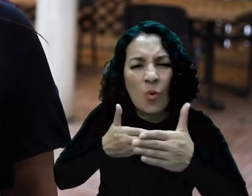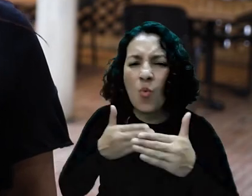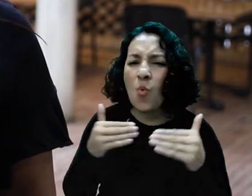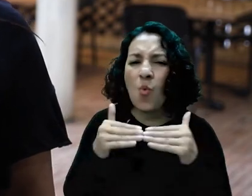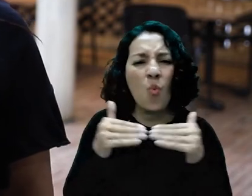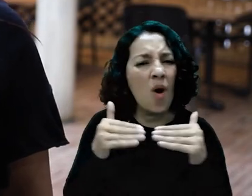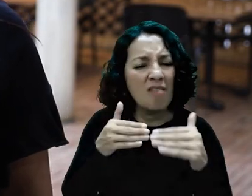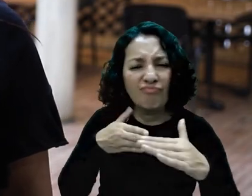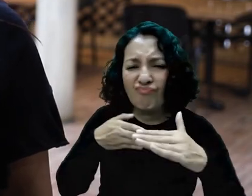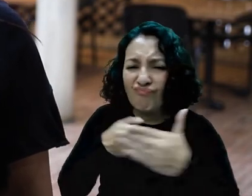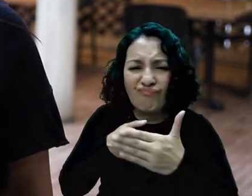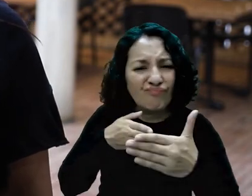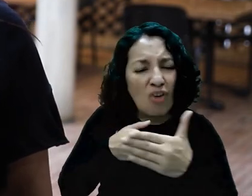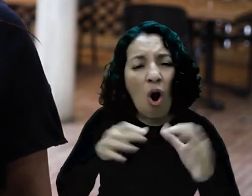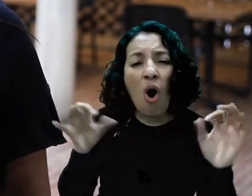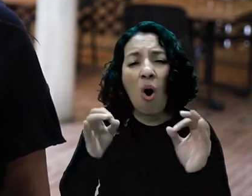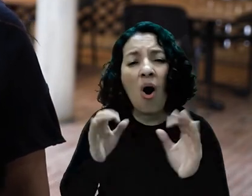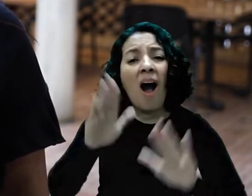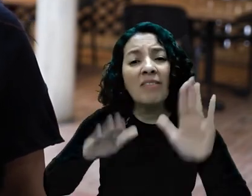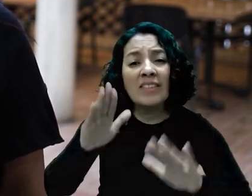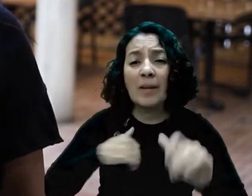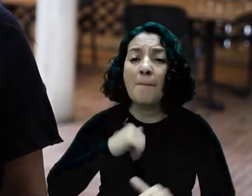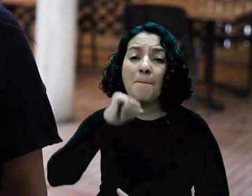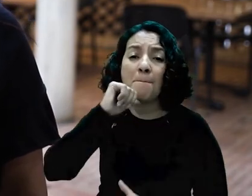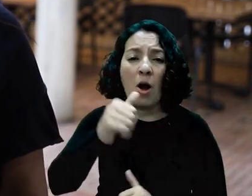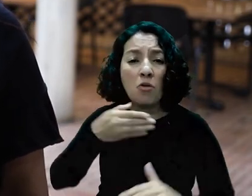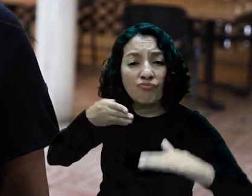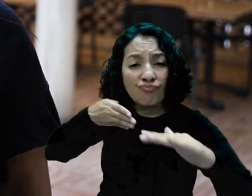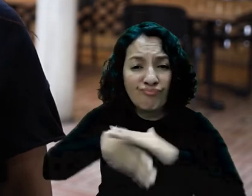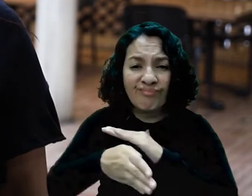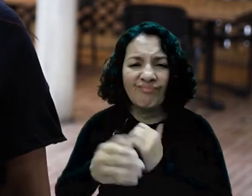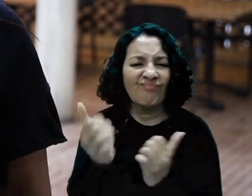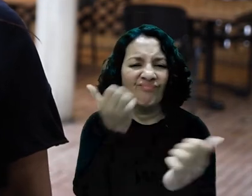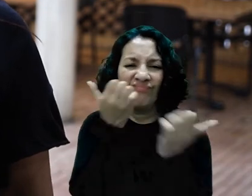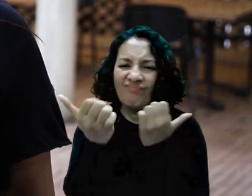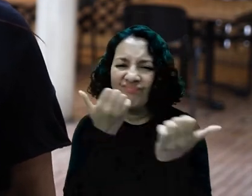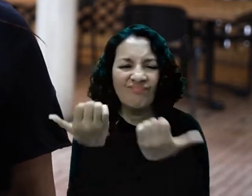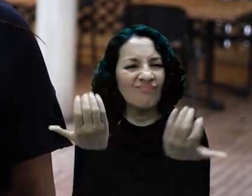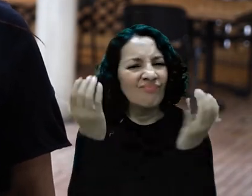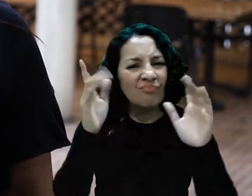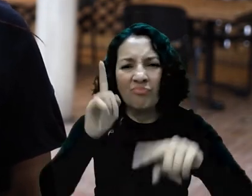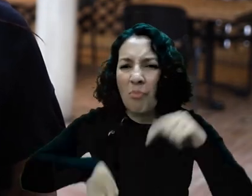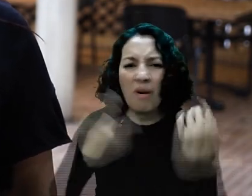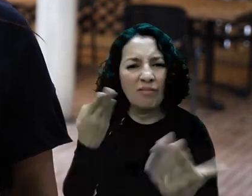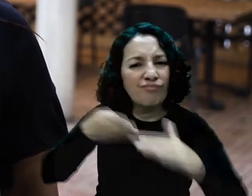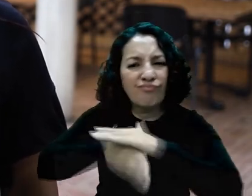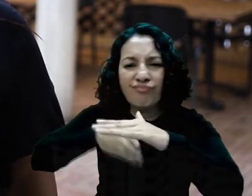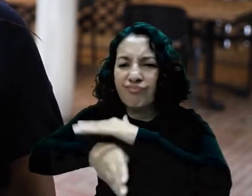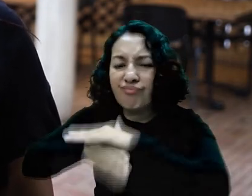igual o a veces hasta en retroceso porque se nos priva de algunos espacios donde podamos